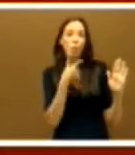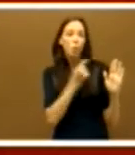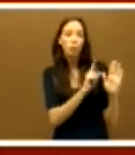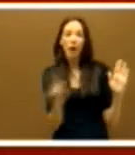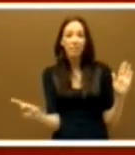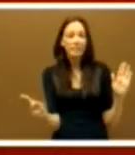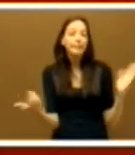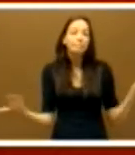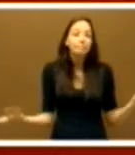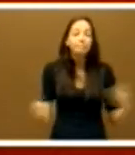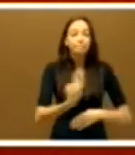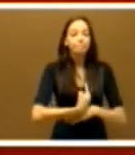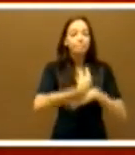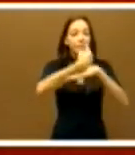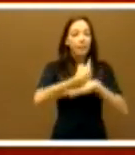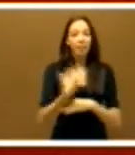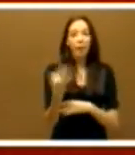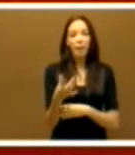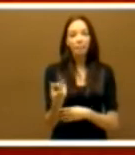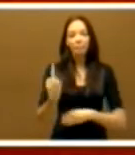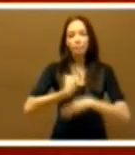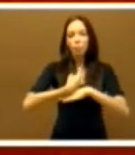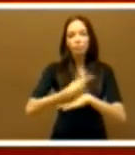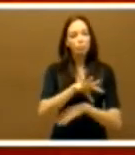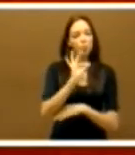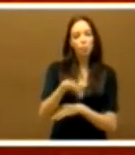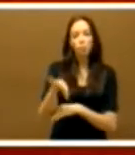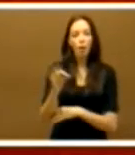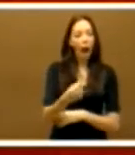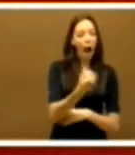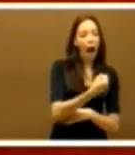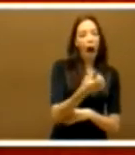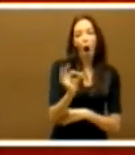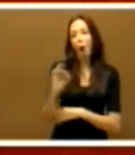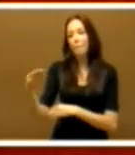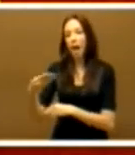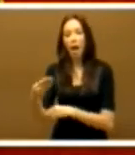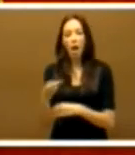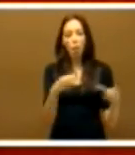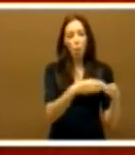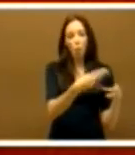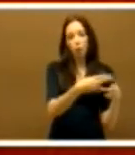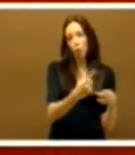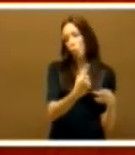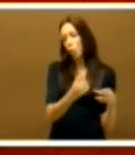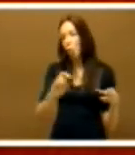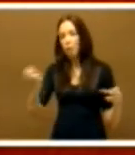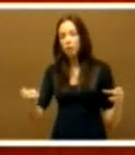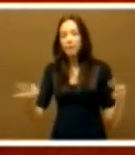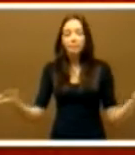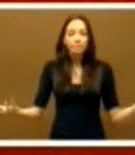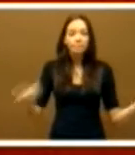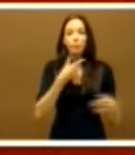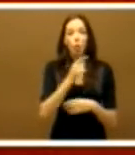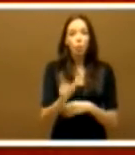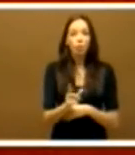que nos obliga a optar entre A y B cuando no nos gusta ni A ni B y nos permite votarnos a nosotros mismos. Esperamos que